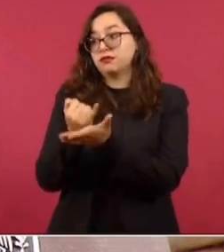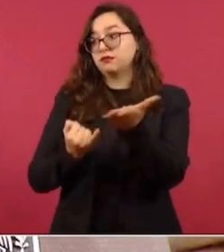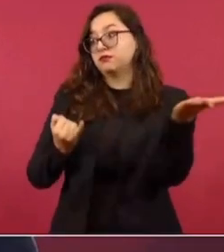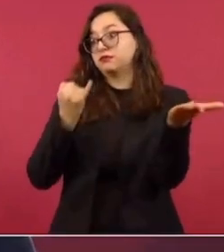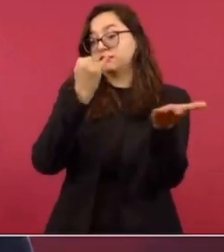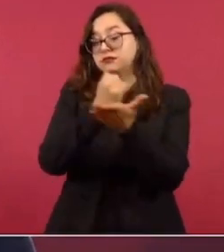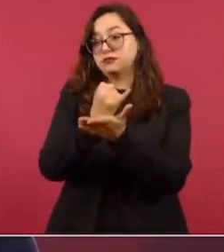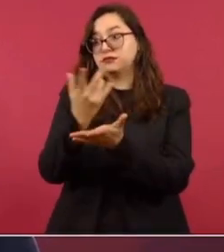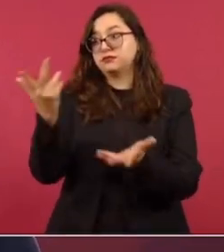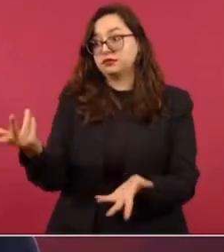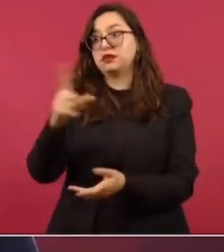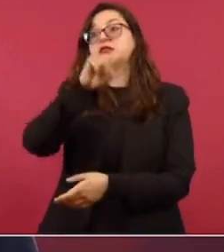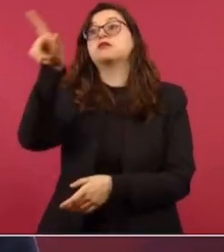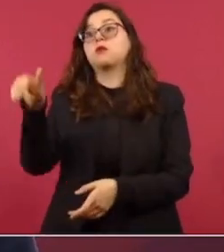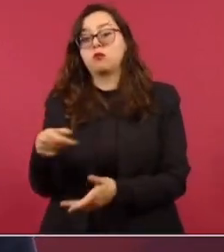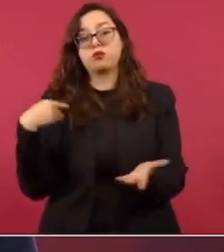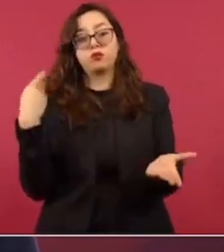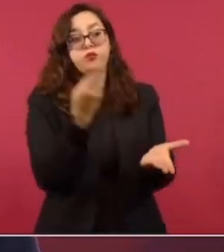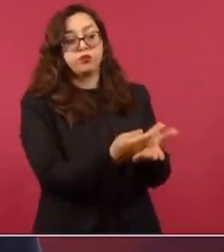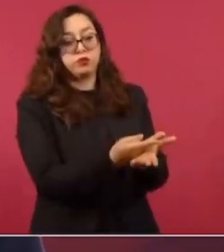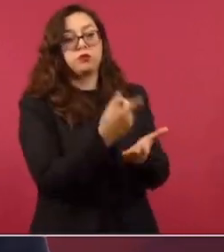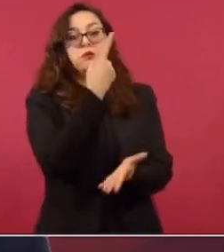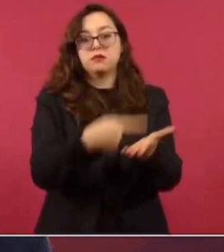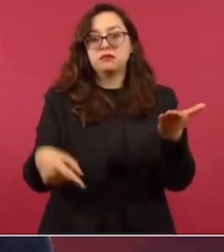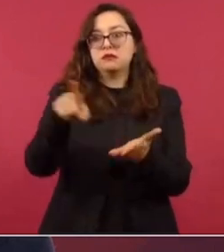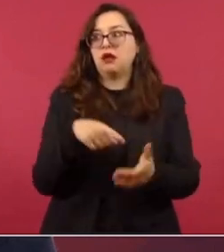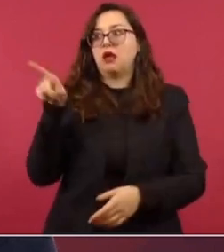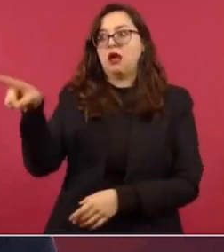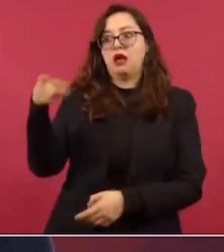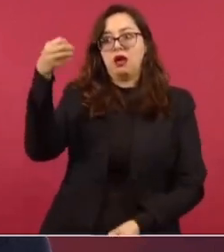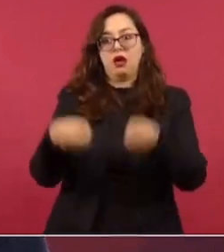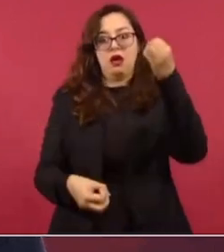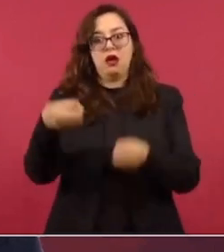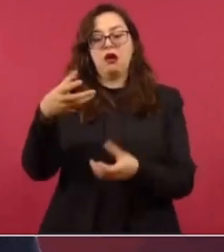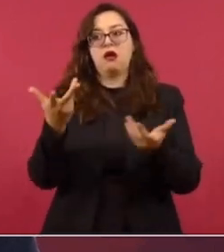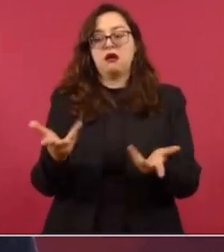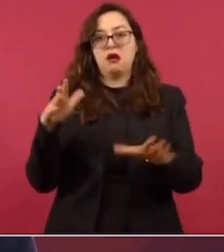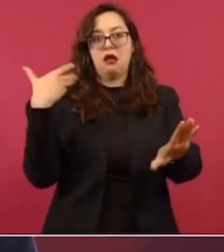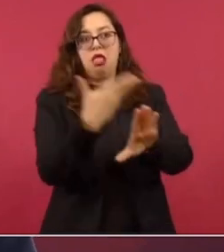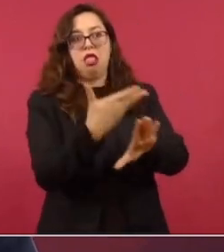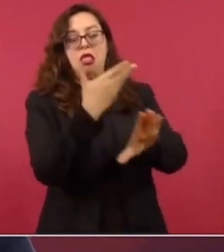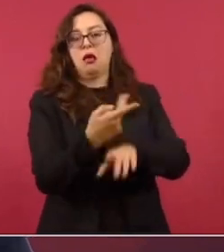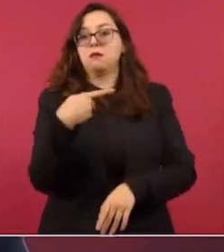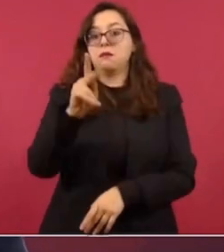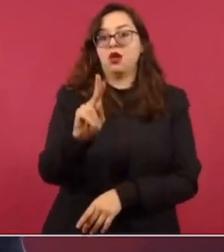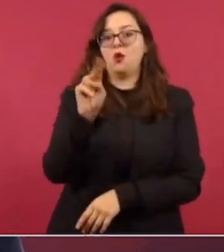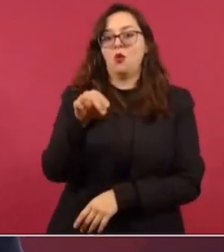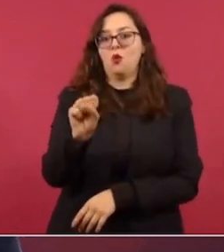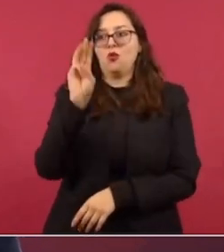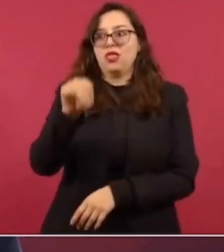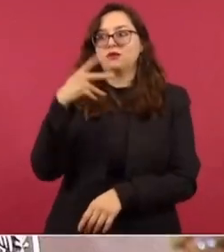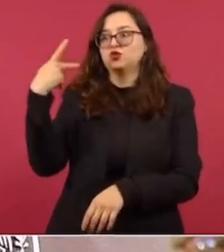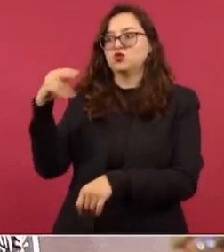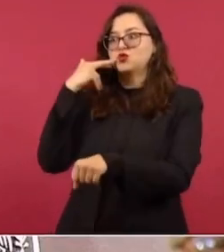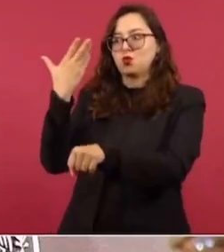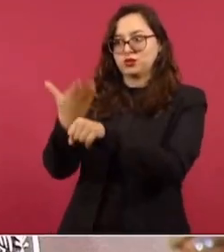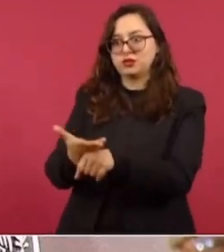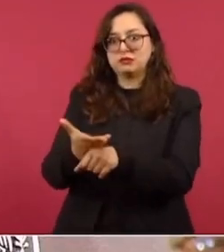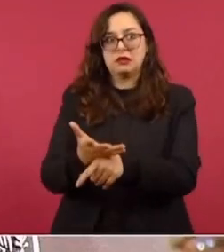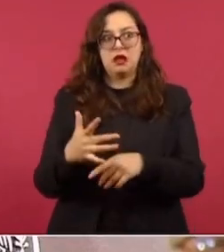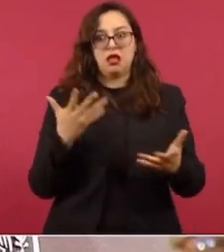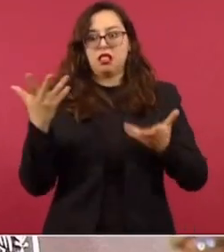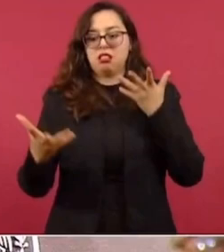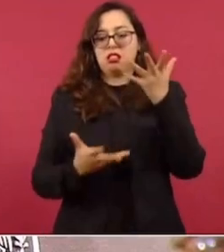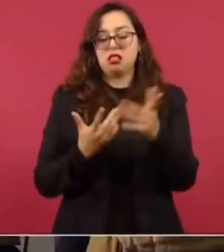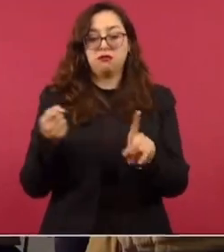Autónoma de México, al señor rector, que no evadan la responsabilidad que tienen, sino que emitan ellos una resolución.